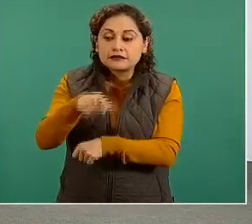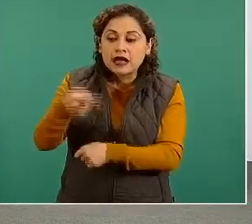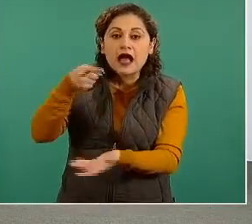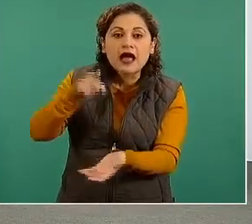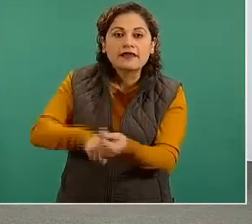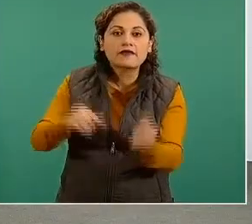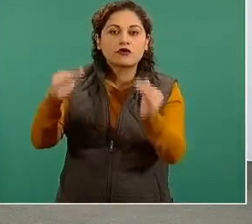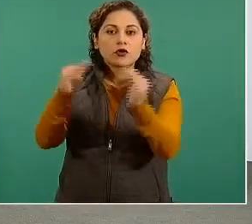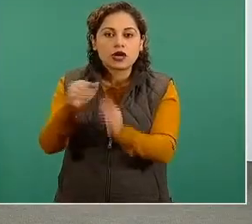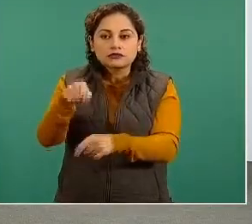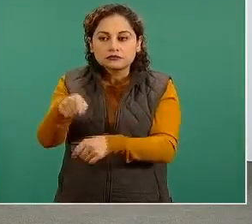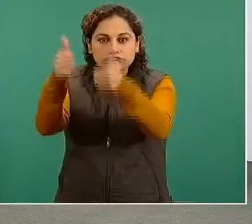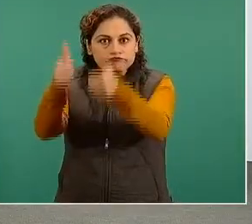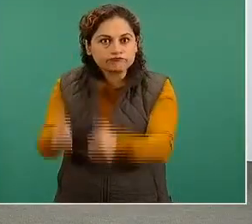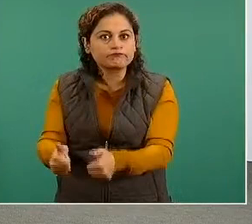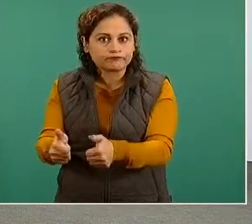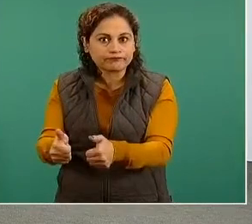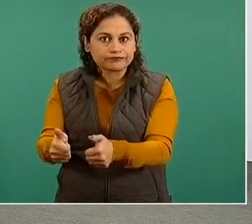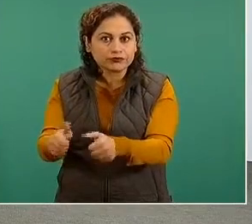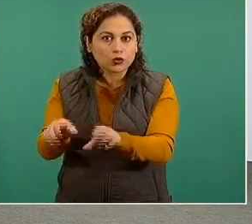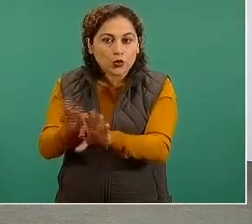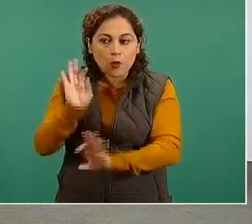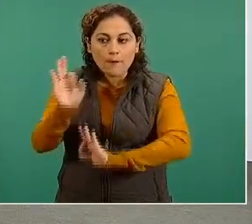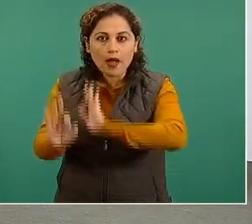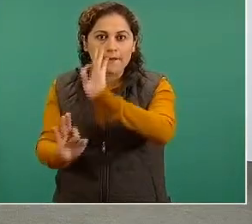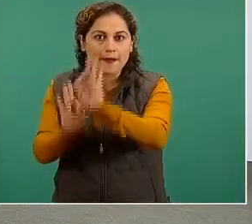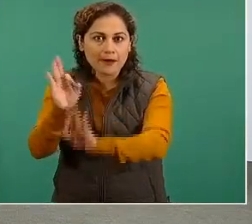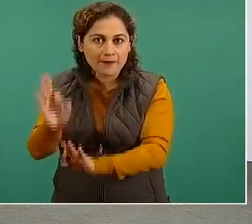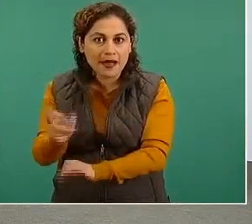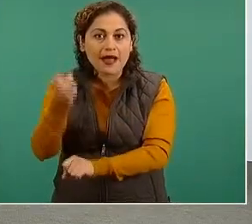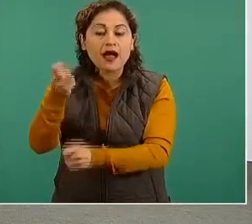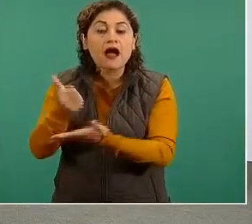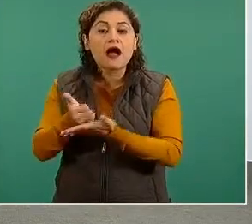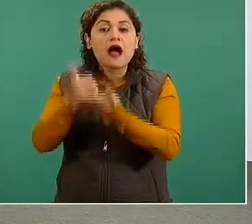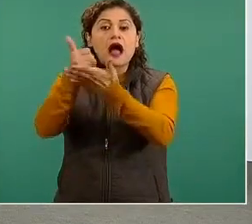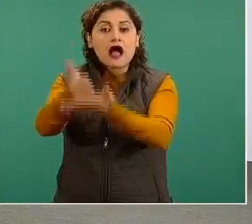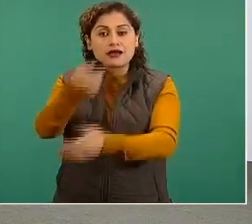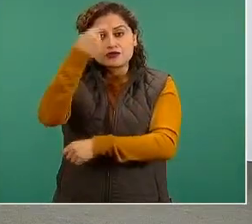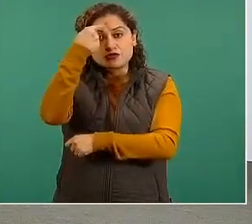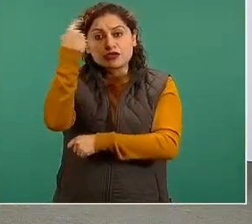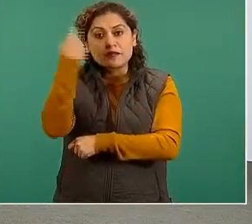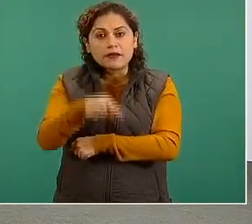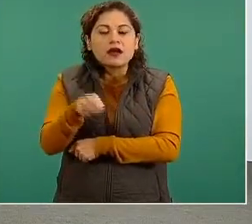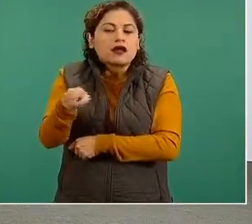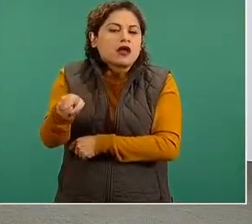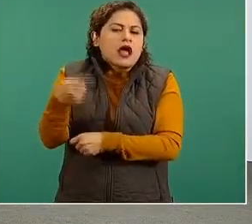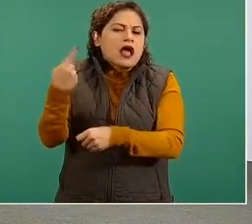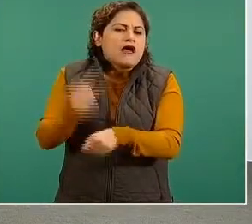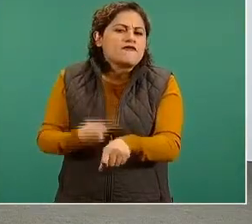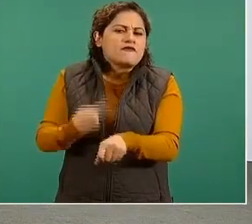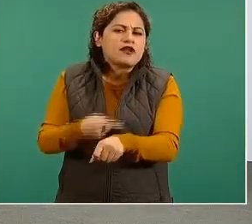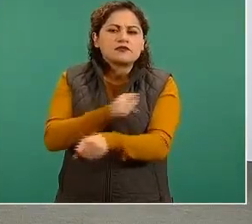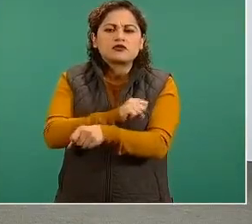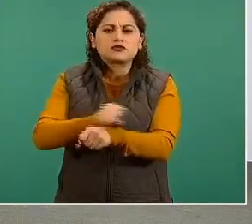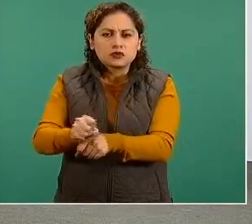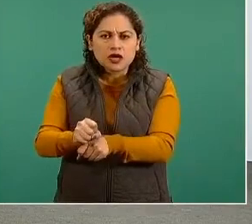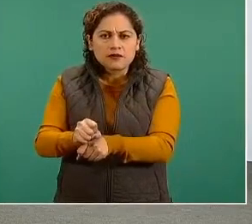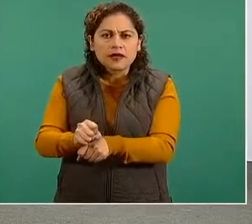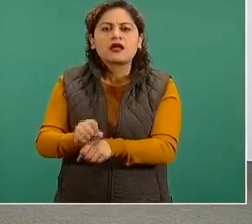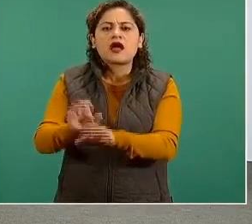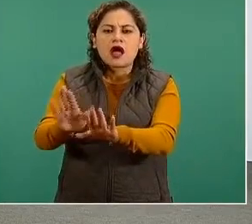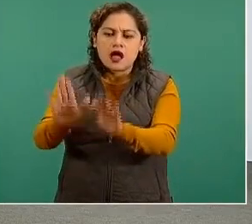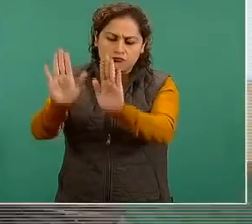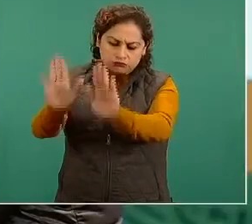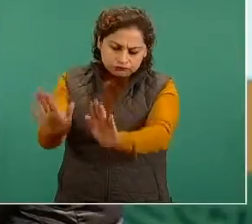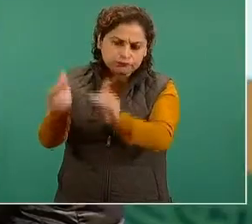sirve? Sirve para desocupar camas de personas que pudieran ya